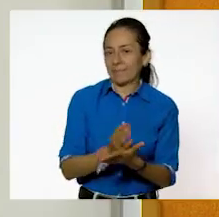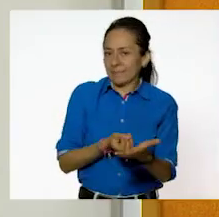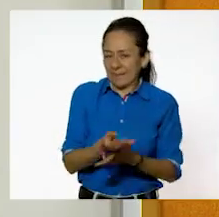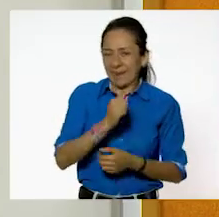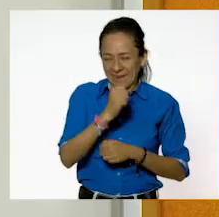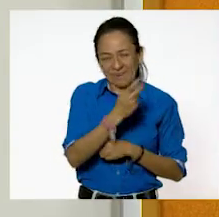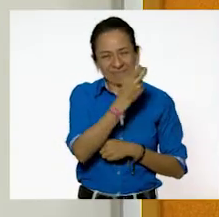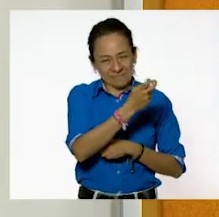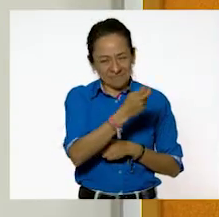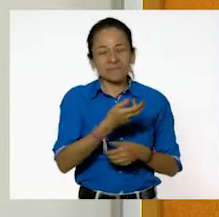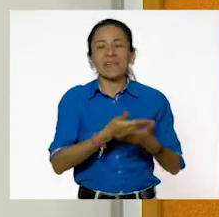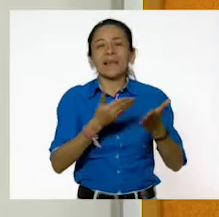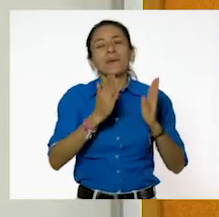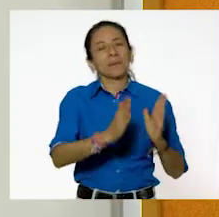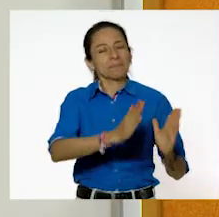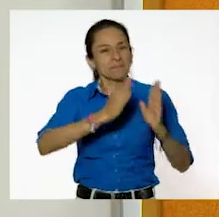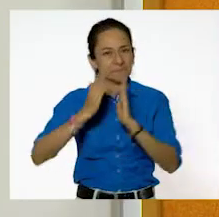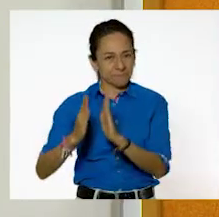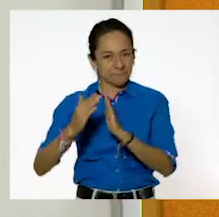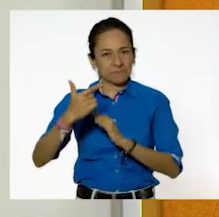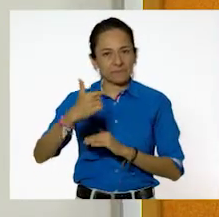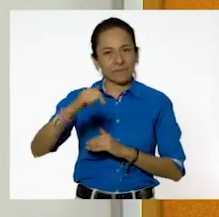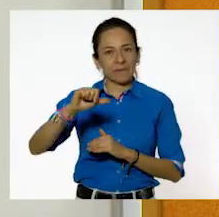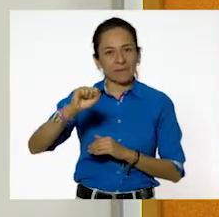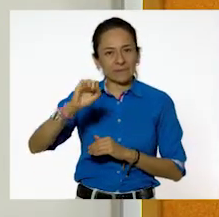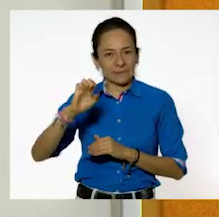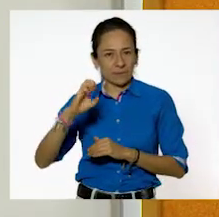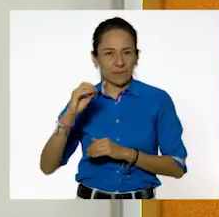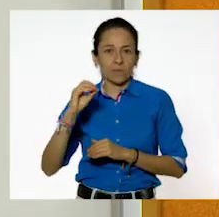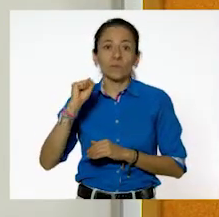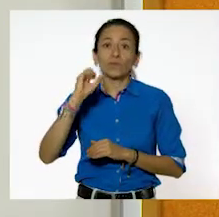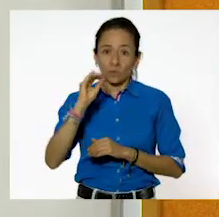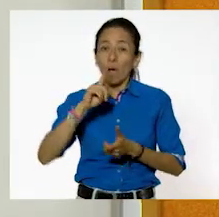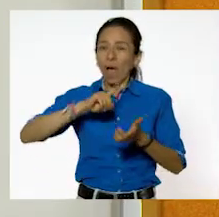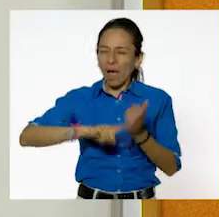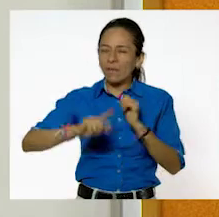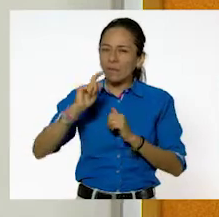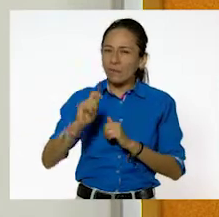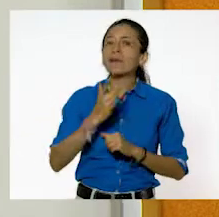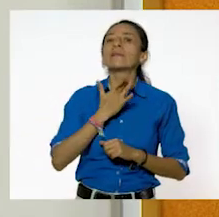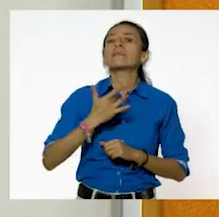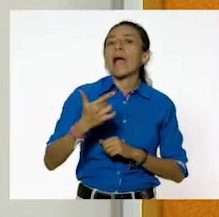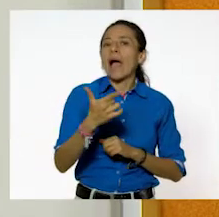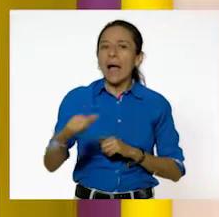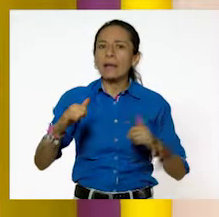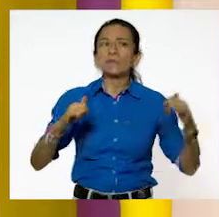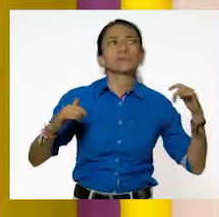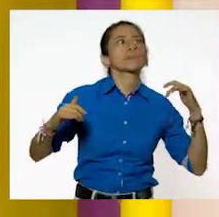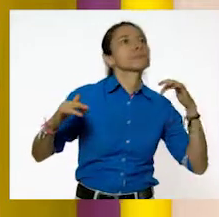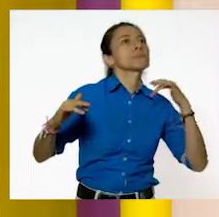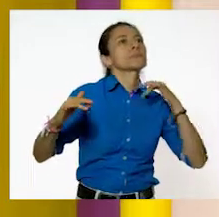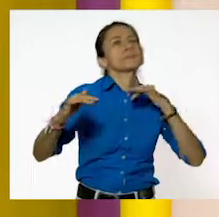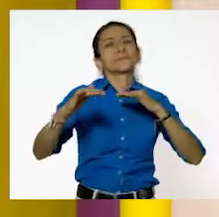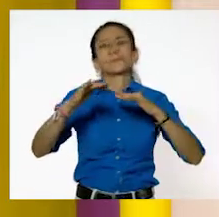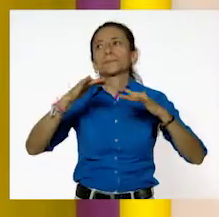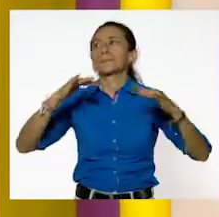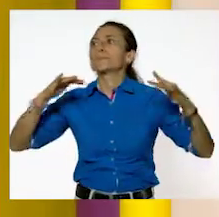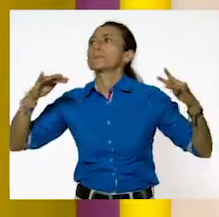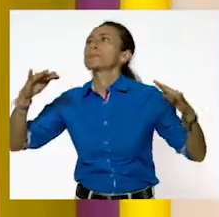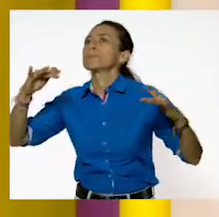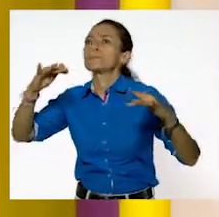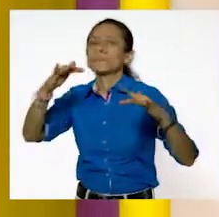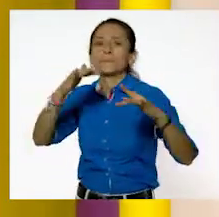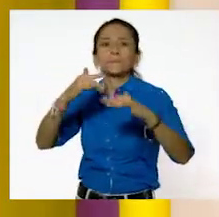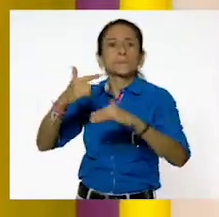gaseoso, antes de que avancemos con otras imágenes, donde vimos también que los gases se dispersan por todos lados. Y ahí, por ejemplo, como lo pueden